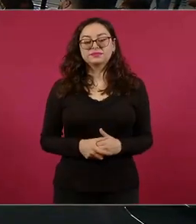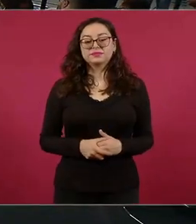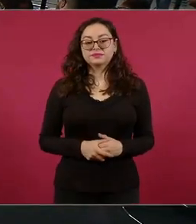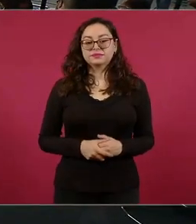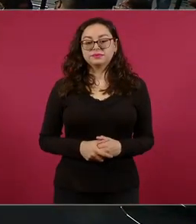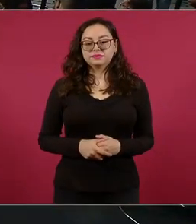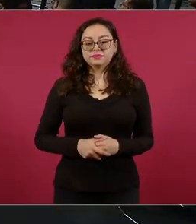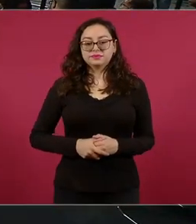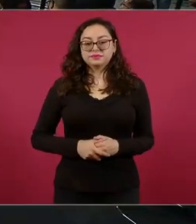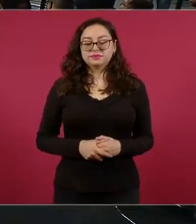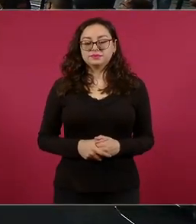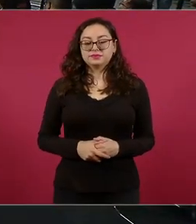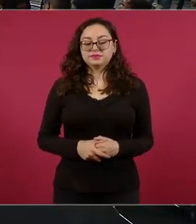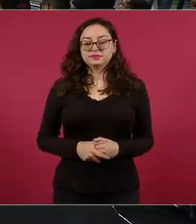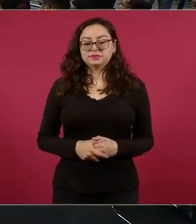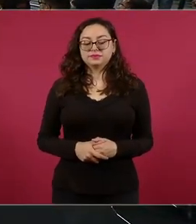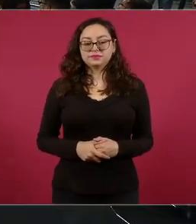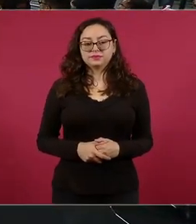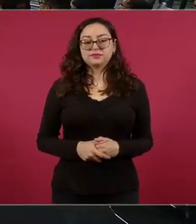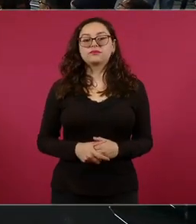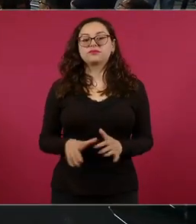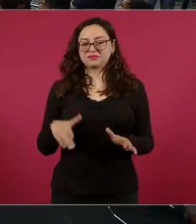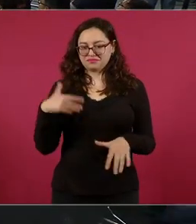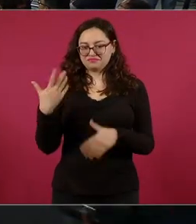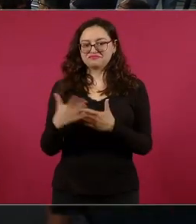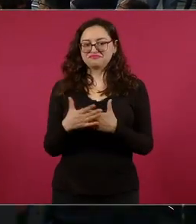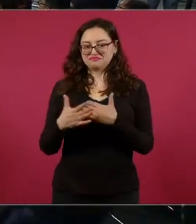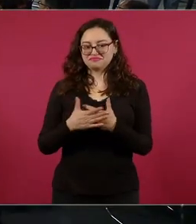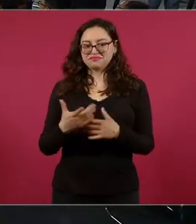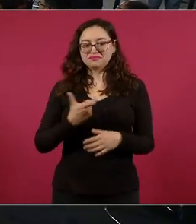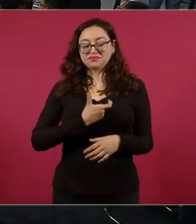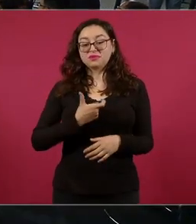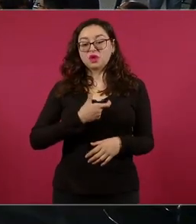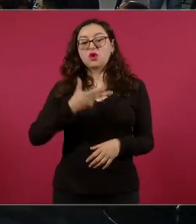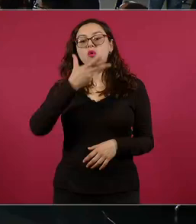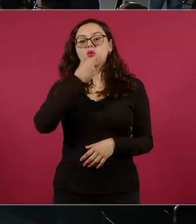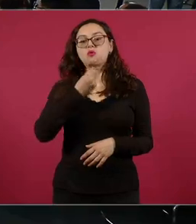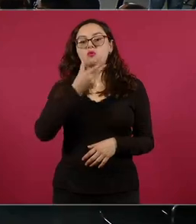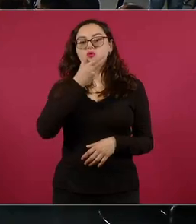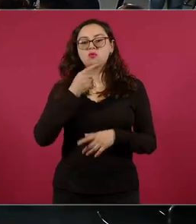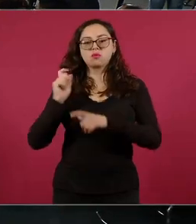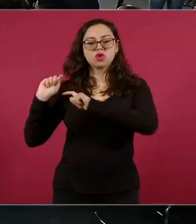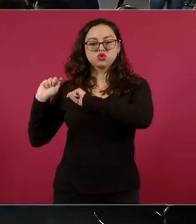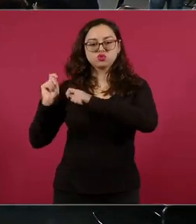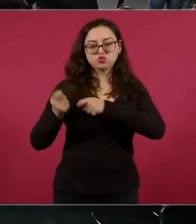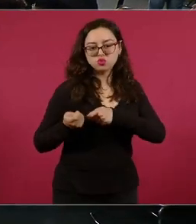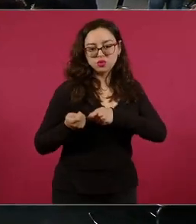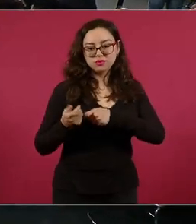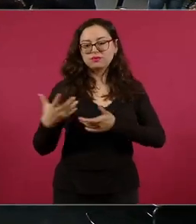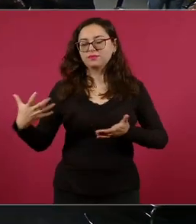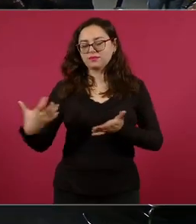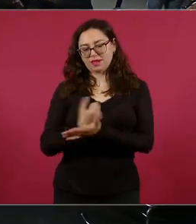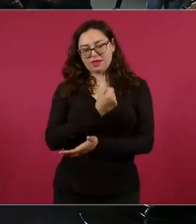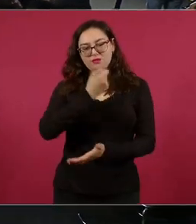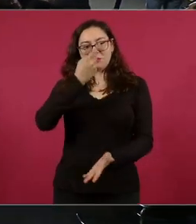Y vienen otras, nos va a ir bien.